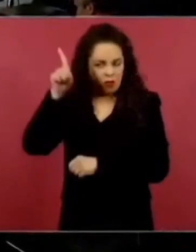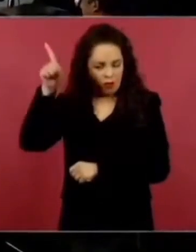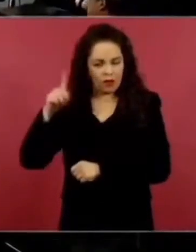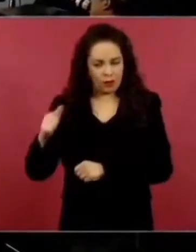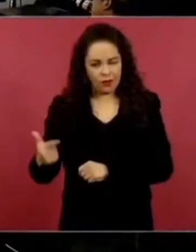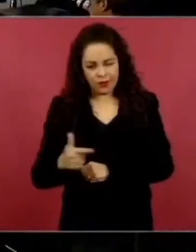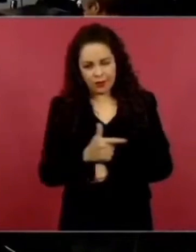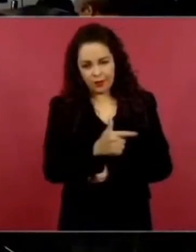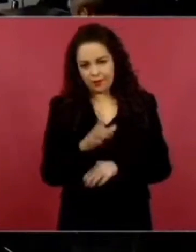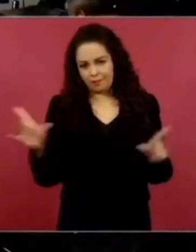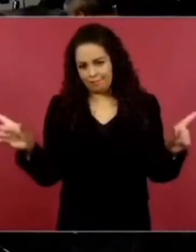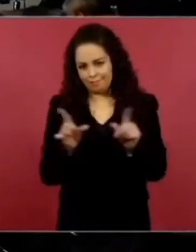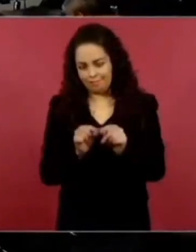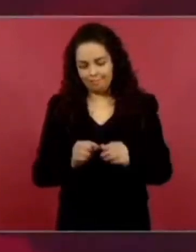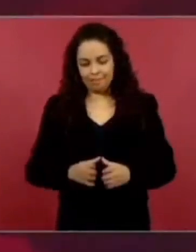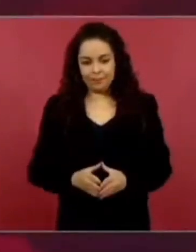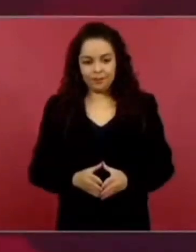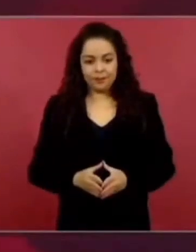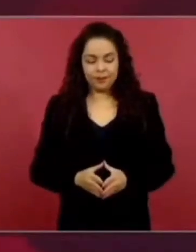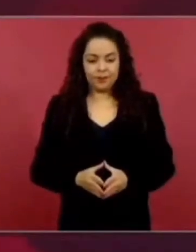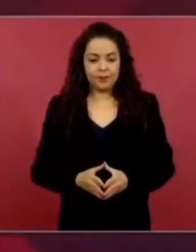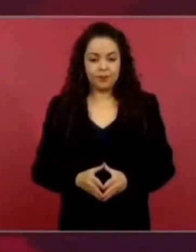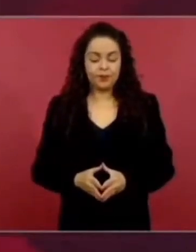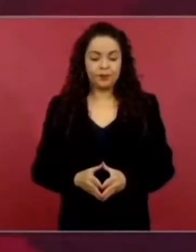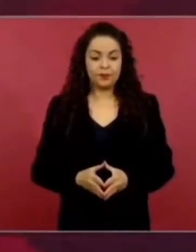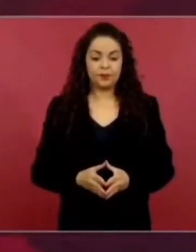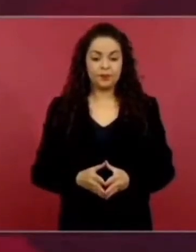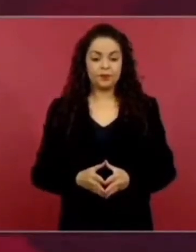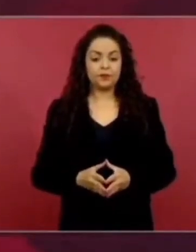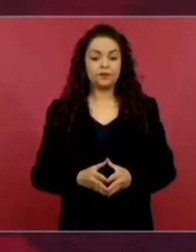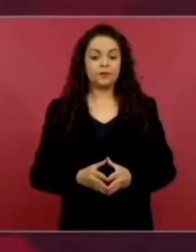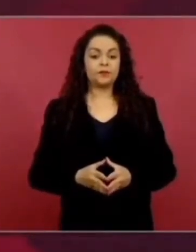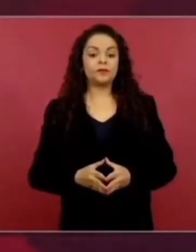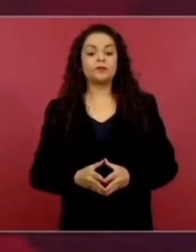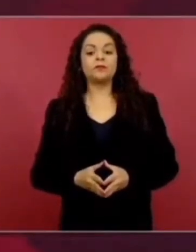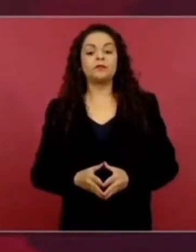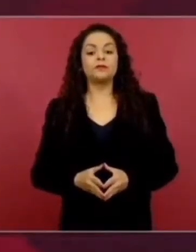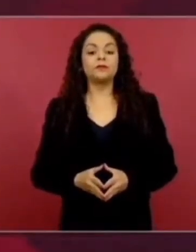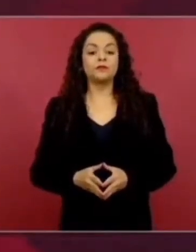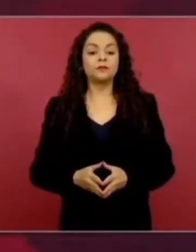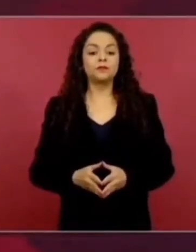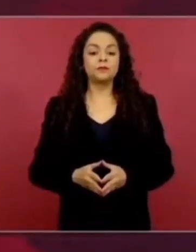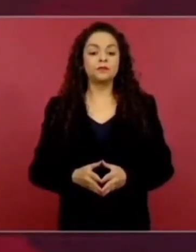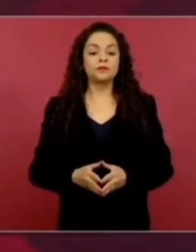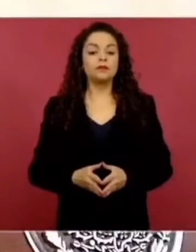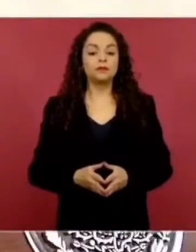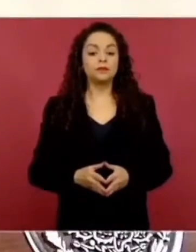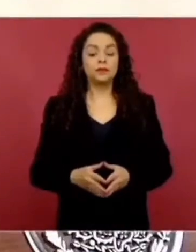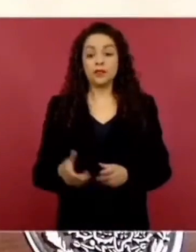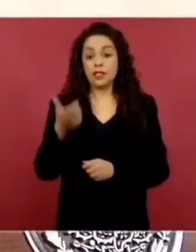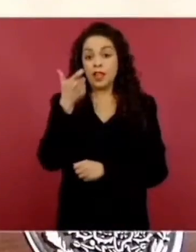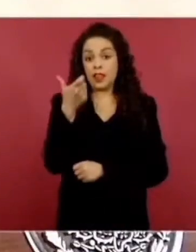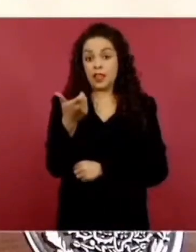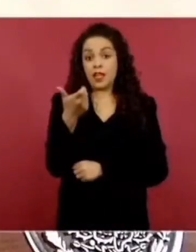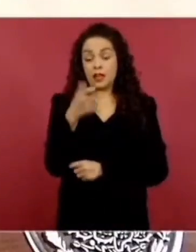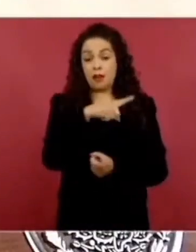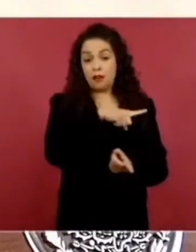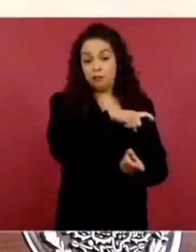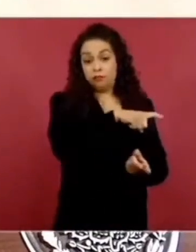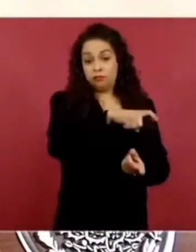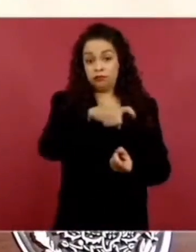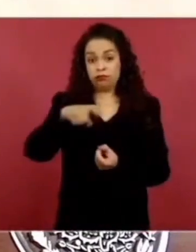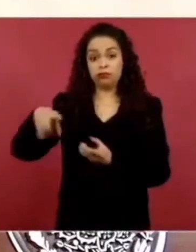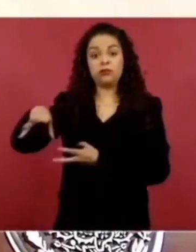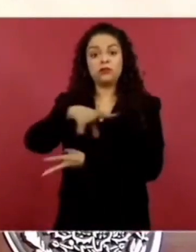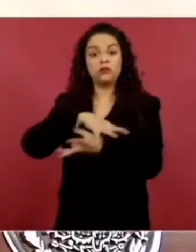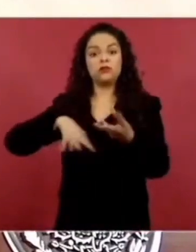Todo esto se va a utilizar para apoyar a los deportistas que van a los Juegos